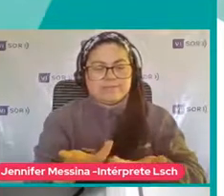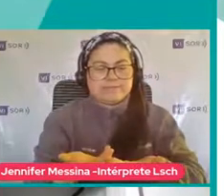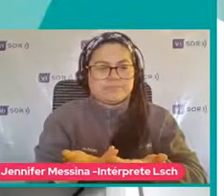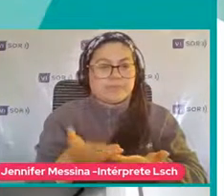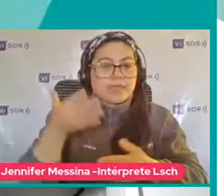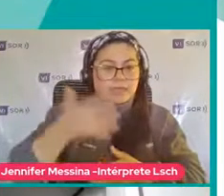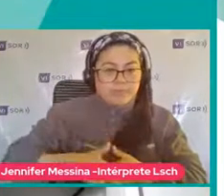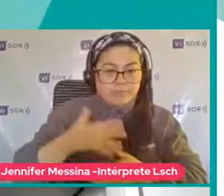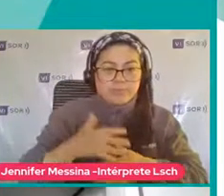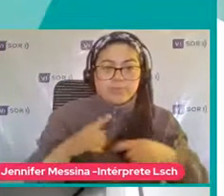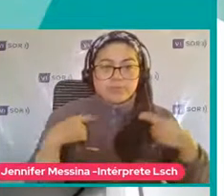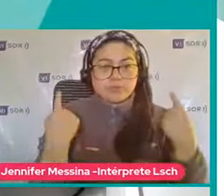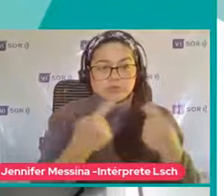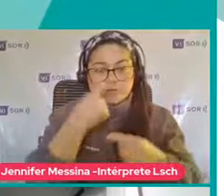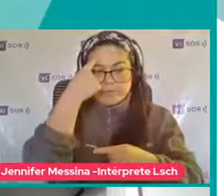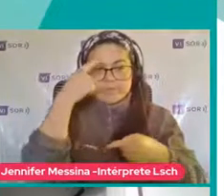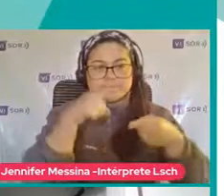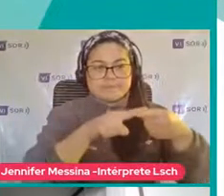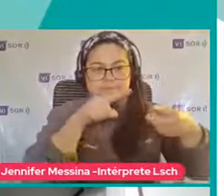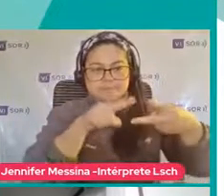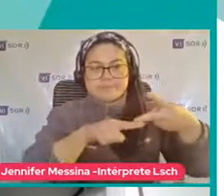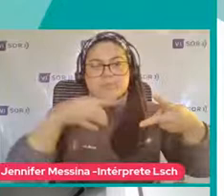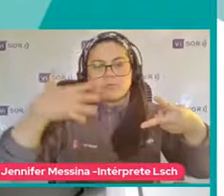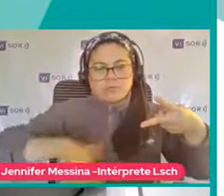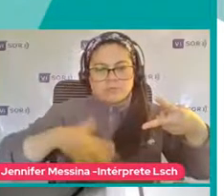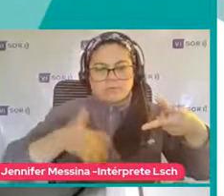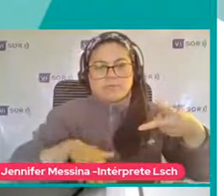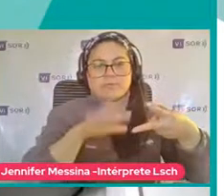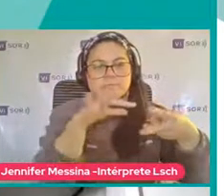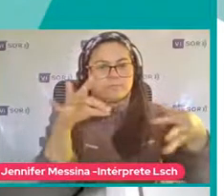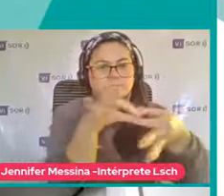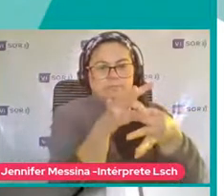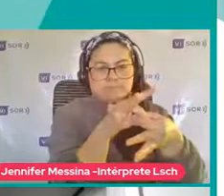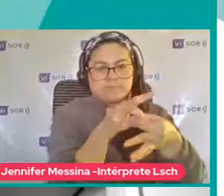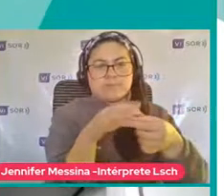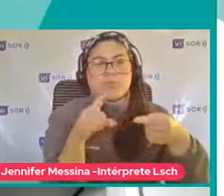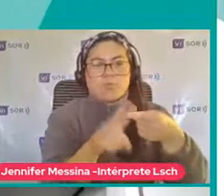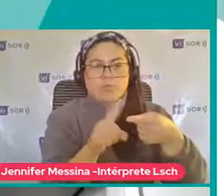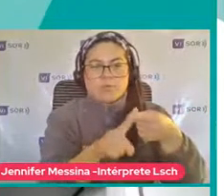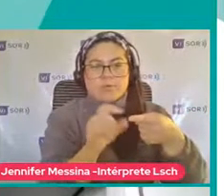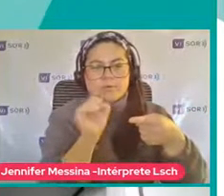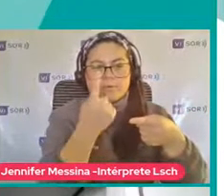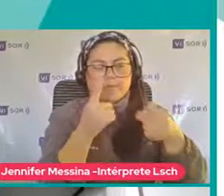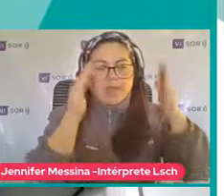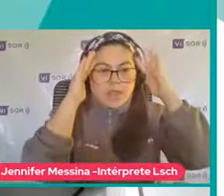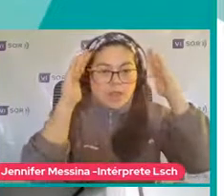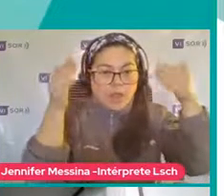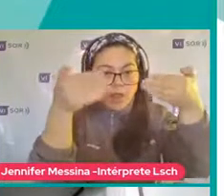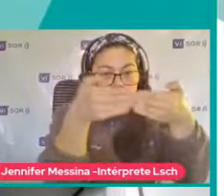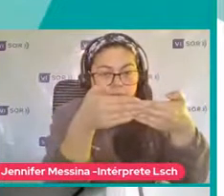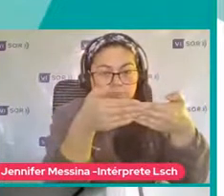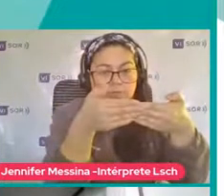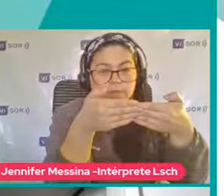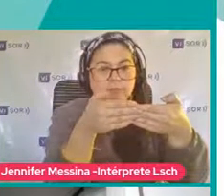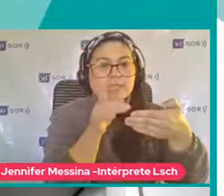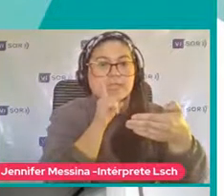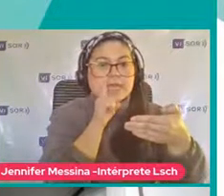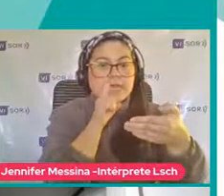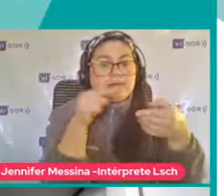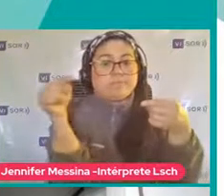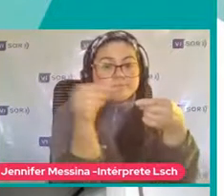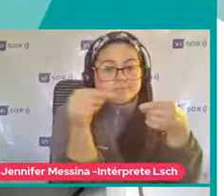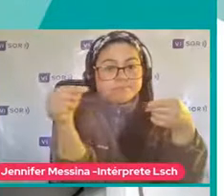Considerar Dos aspectos Muy relacionados Uno Que el autismo Es un conjunto De síntomas Que se